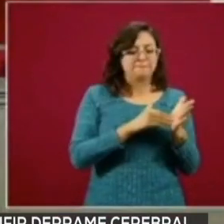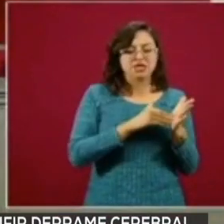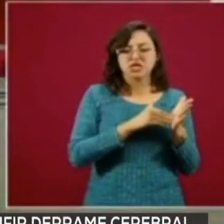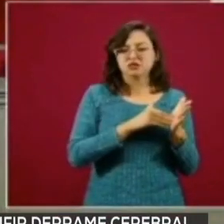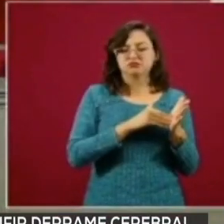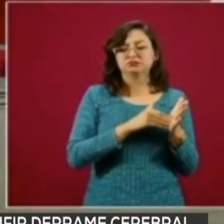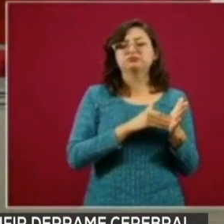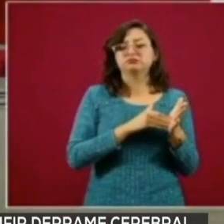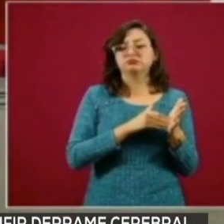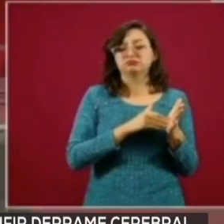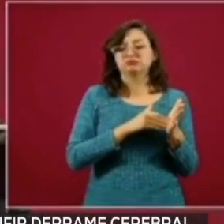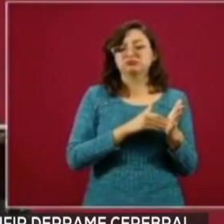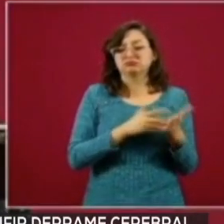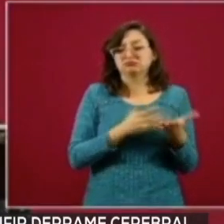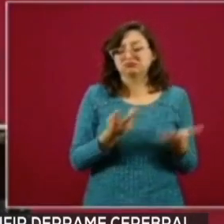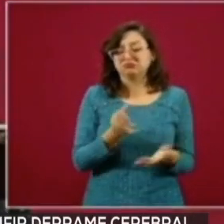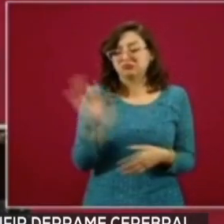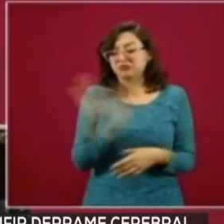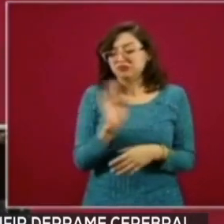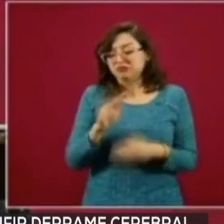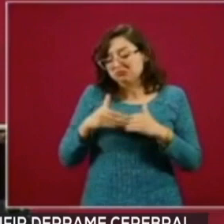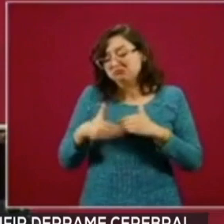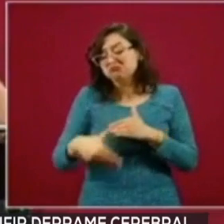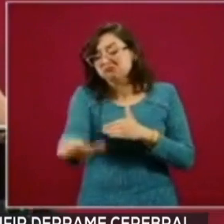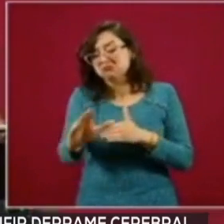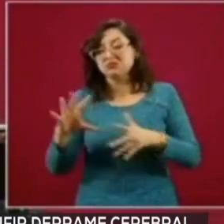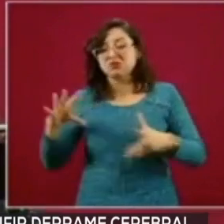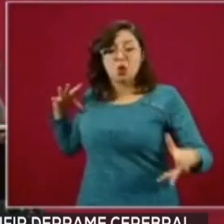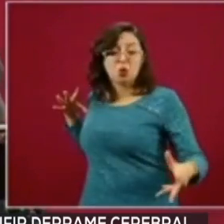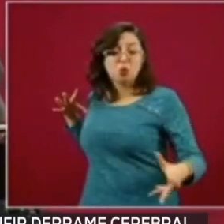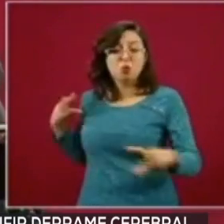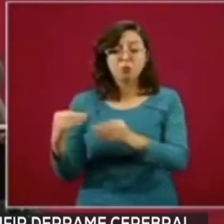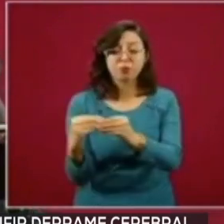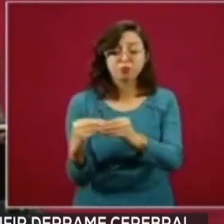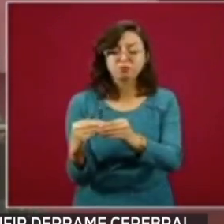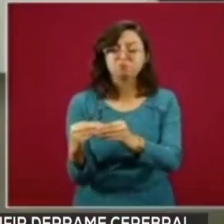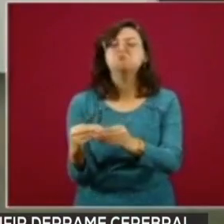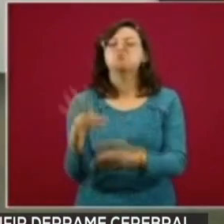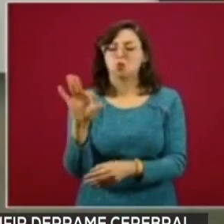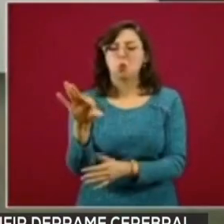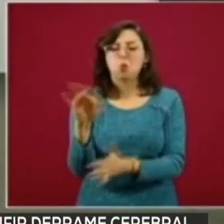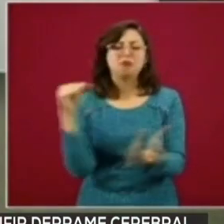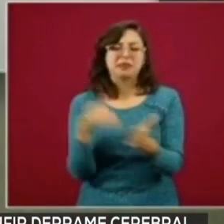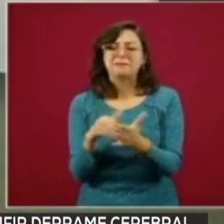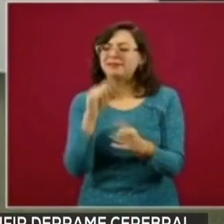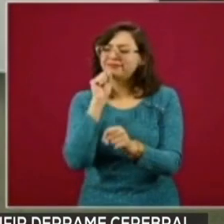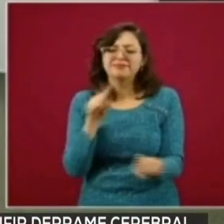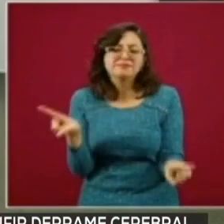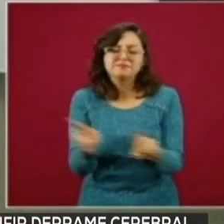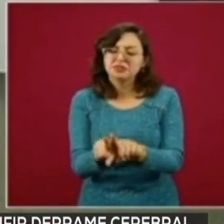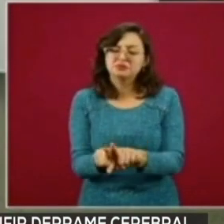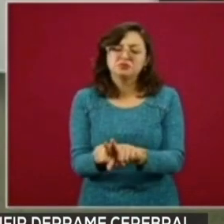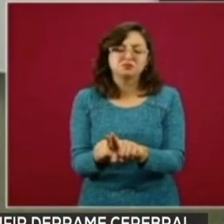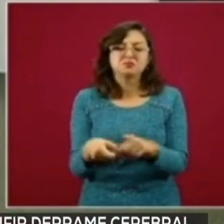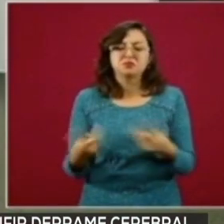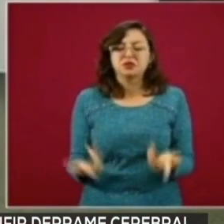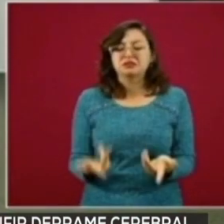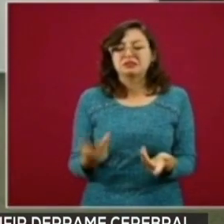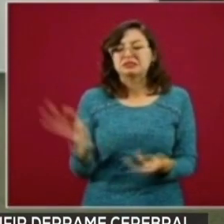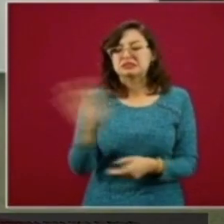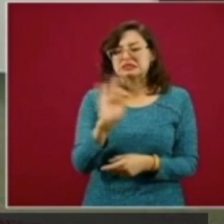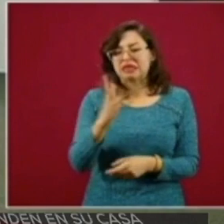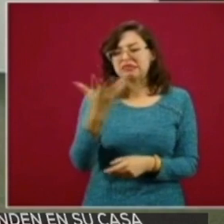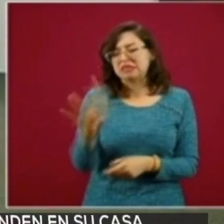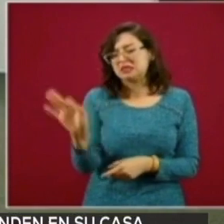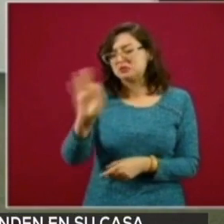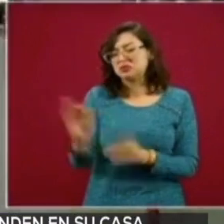está descrito en la teoría de la mitigación comunitaria. La cantidad absoluta de casos puede ser parecida. A veces se ha planteado que es 10